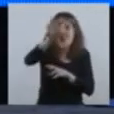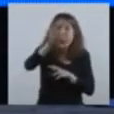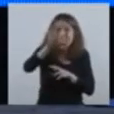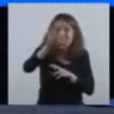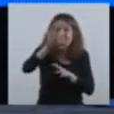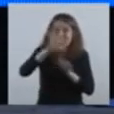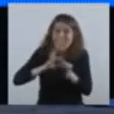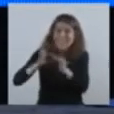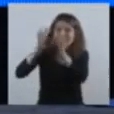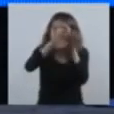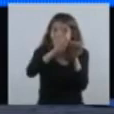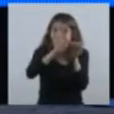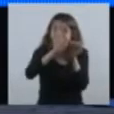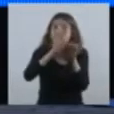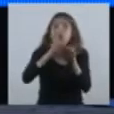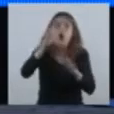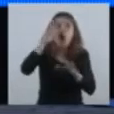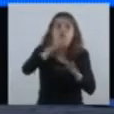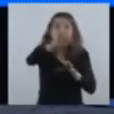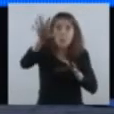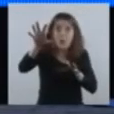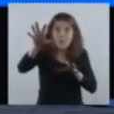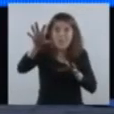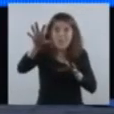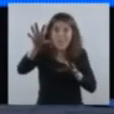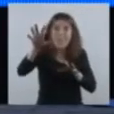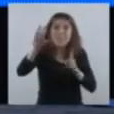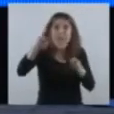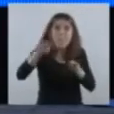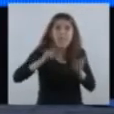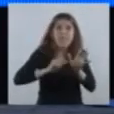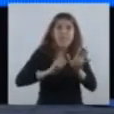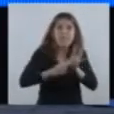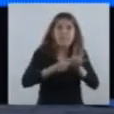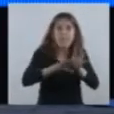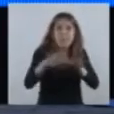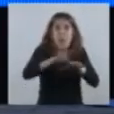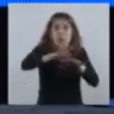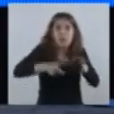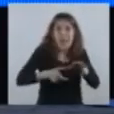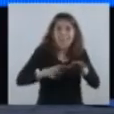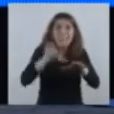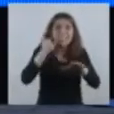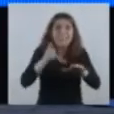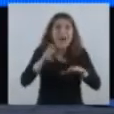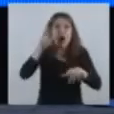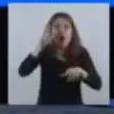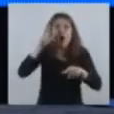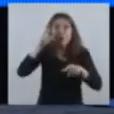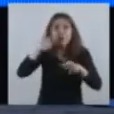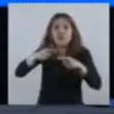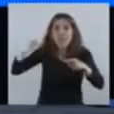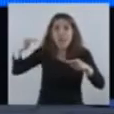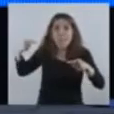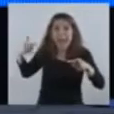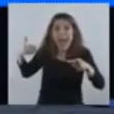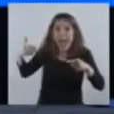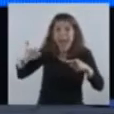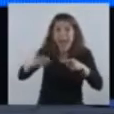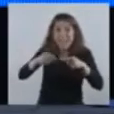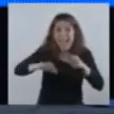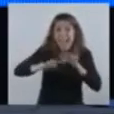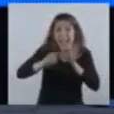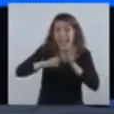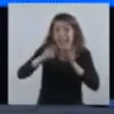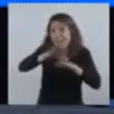provincias, más el área metropolitana de Buenos Aires, que registra 8 semanas consecutivas de caídas de contagios,